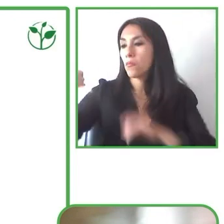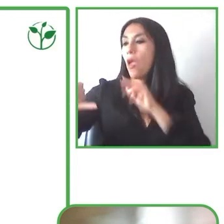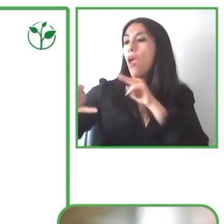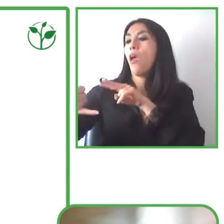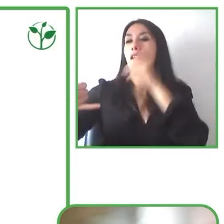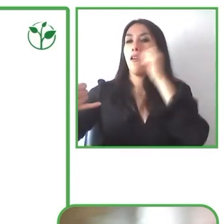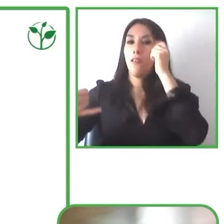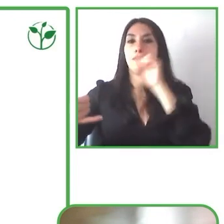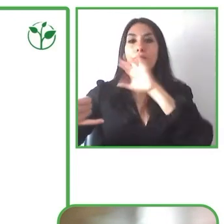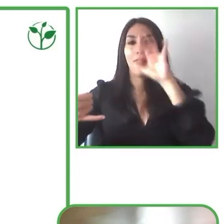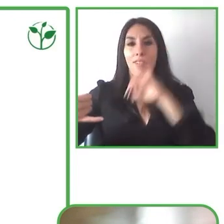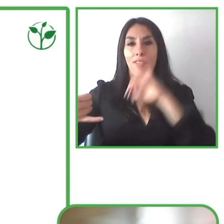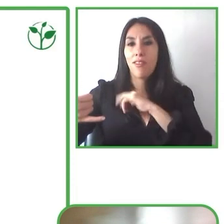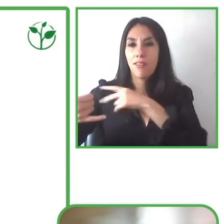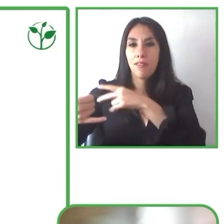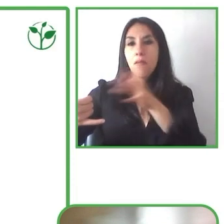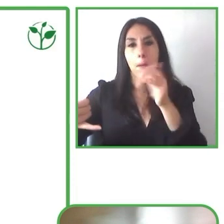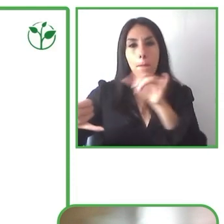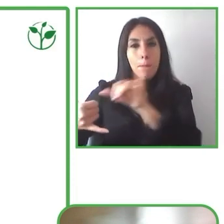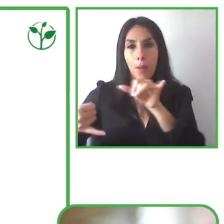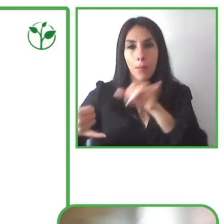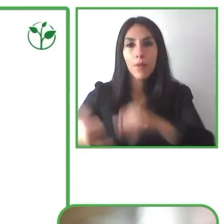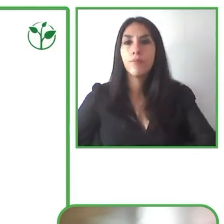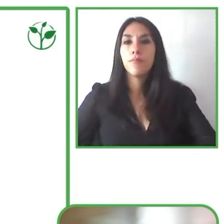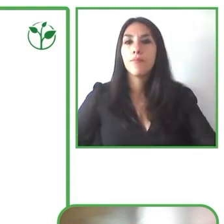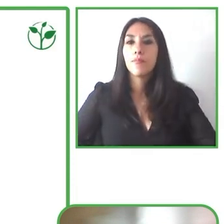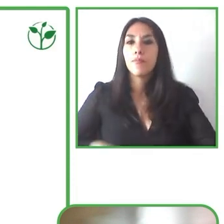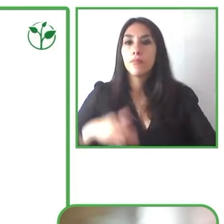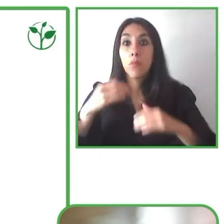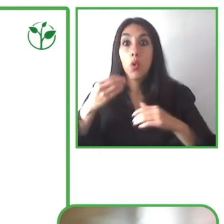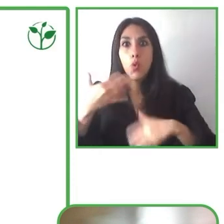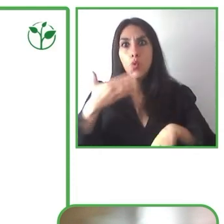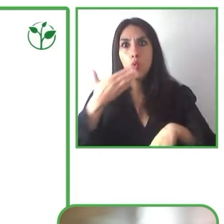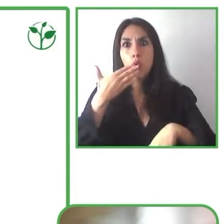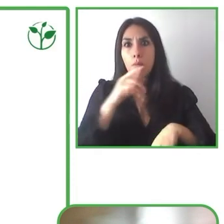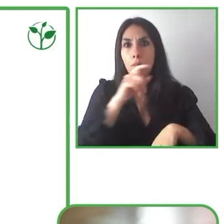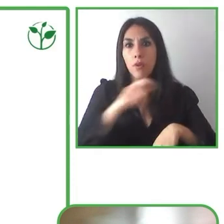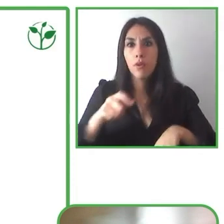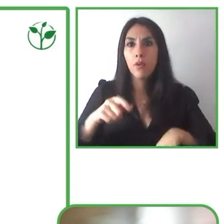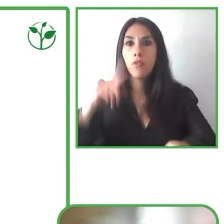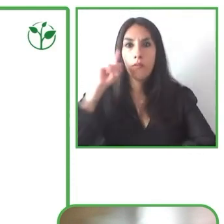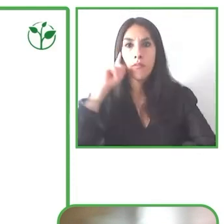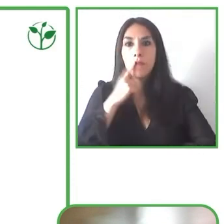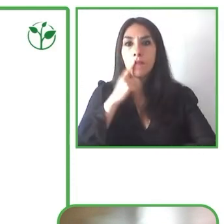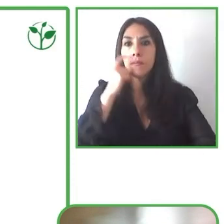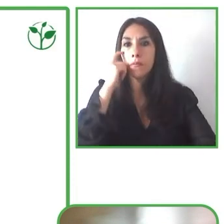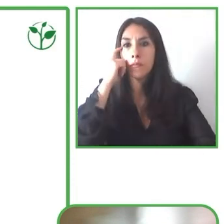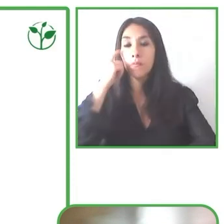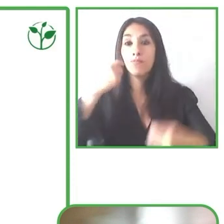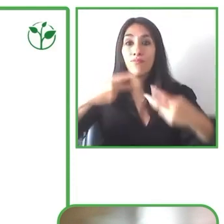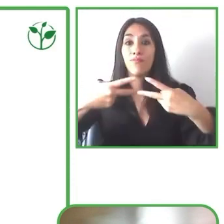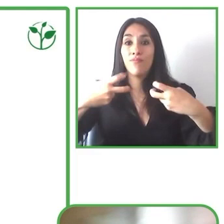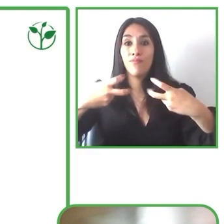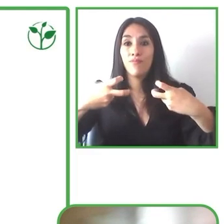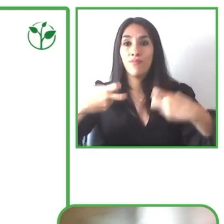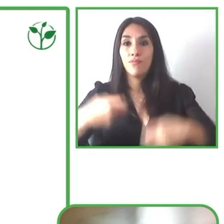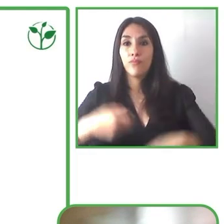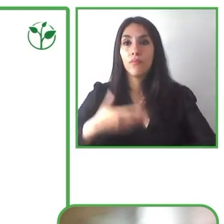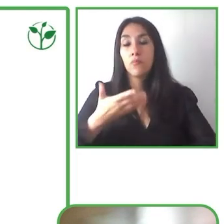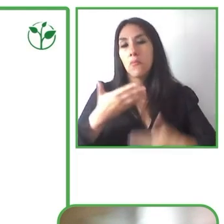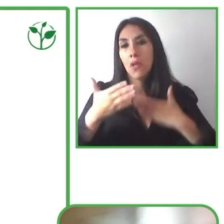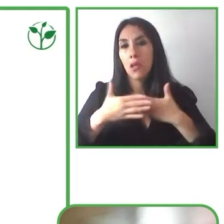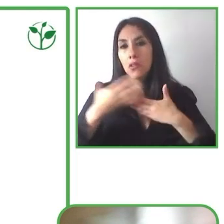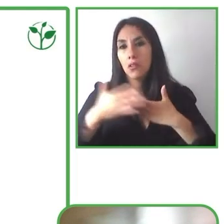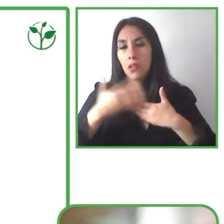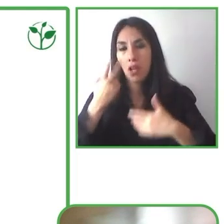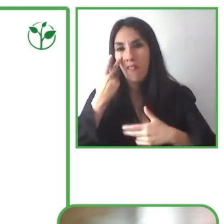para las personas sordas ofrecemos subtítulos en las películas. En la siguiente diapositiva podemos ver